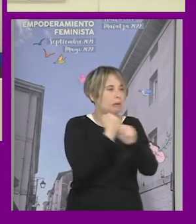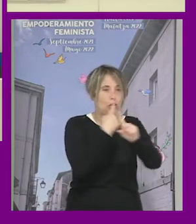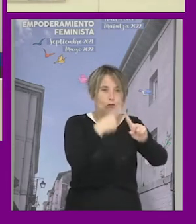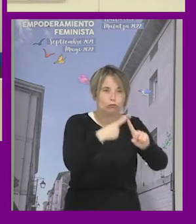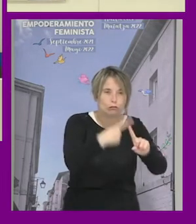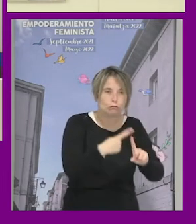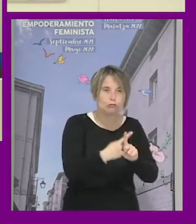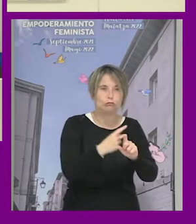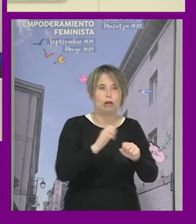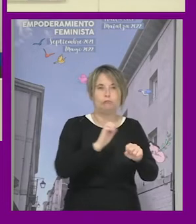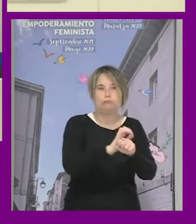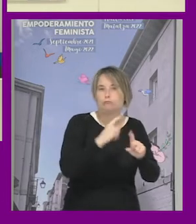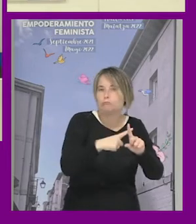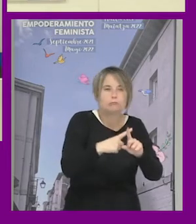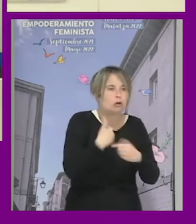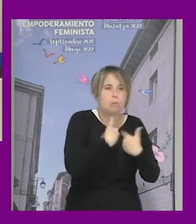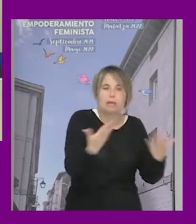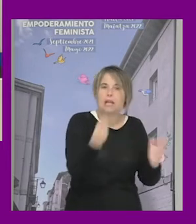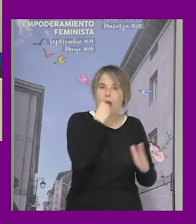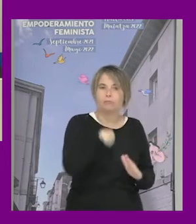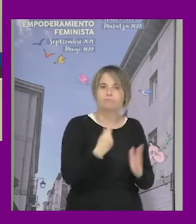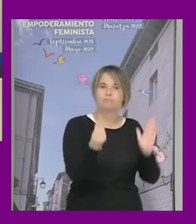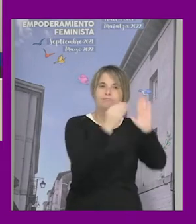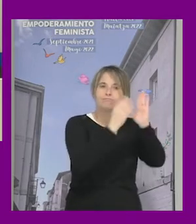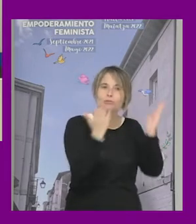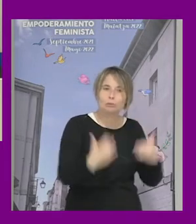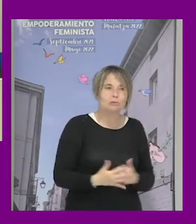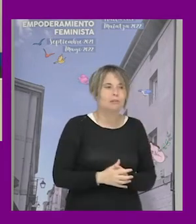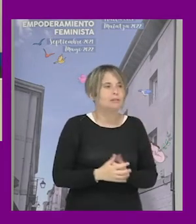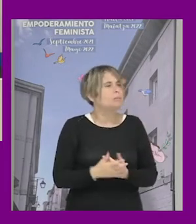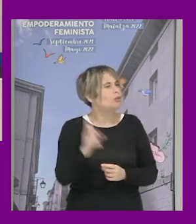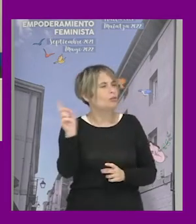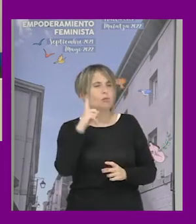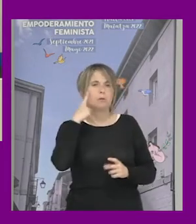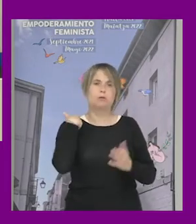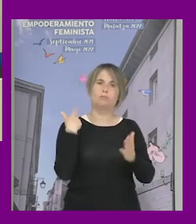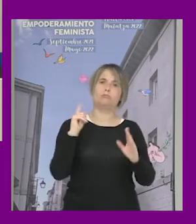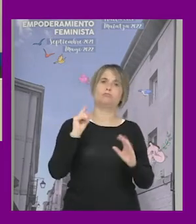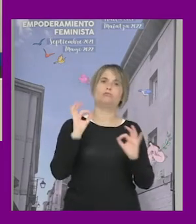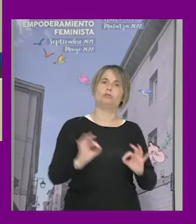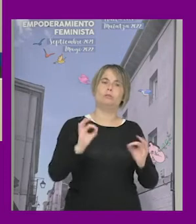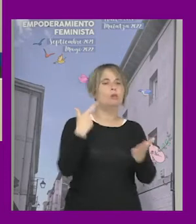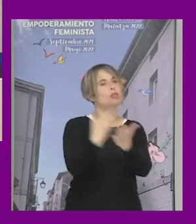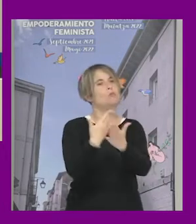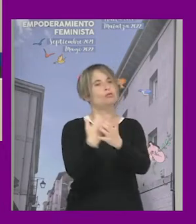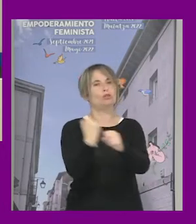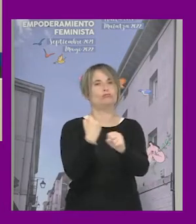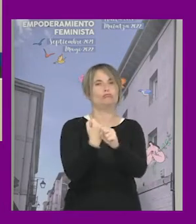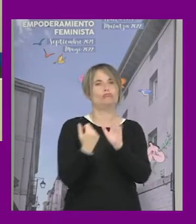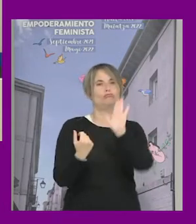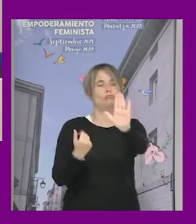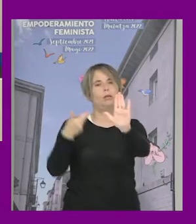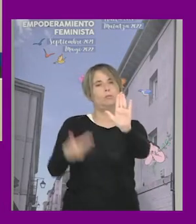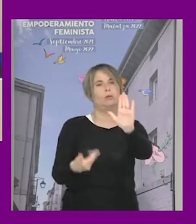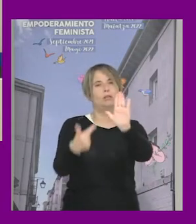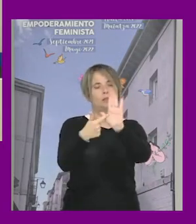pues no lo era y ya está no pasa nada ¿no? pero se piensa que al principio era como no, no, vamos a demostrar que es muy importante y al final es como bueno, es